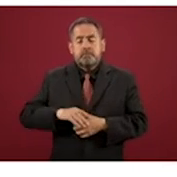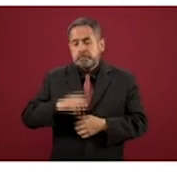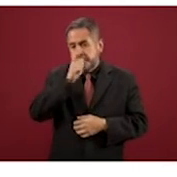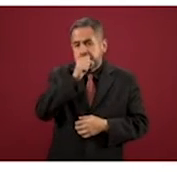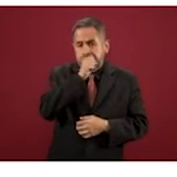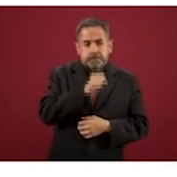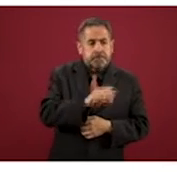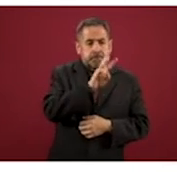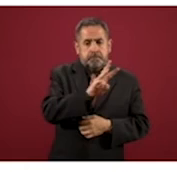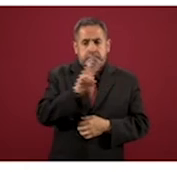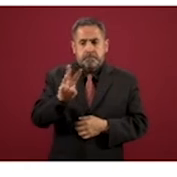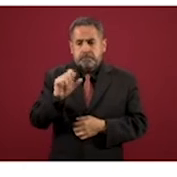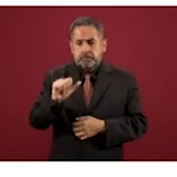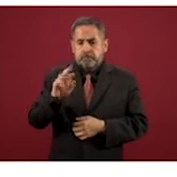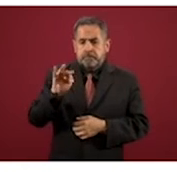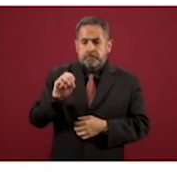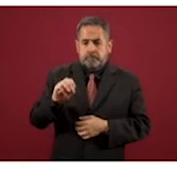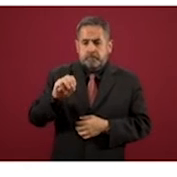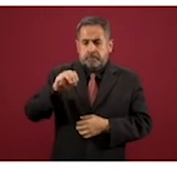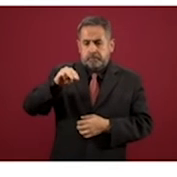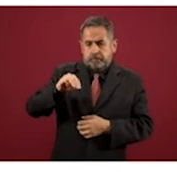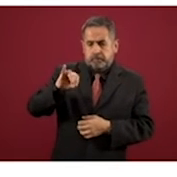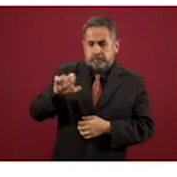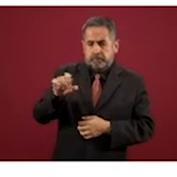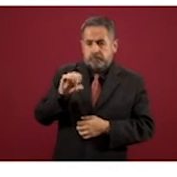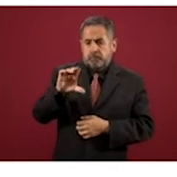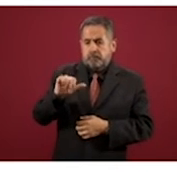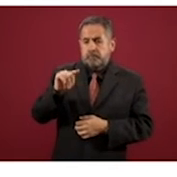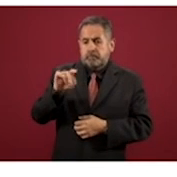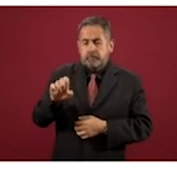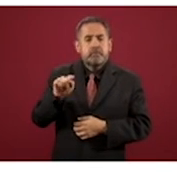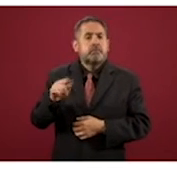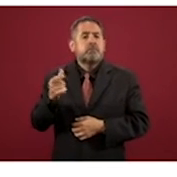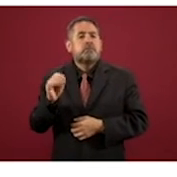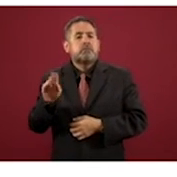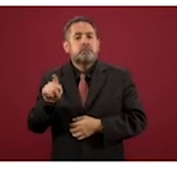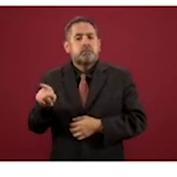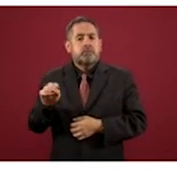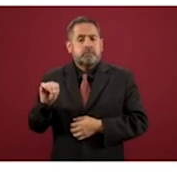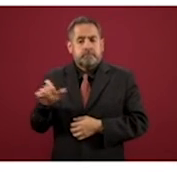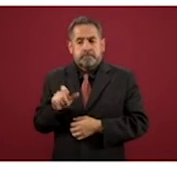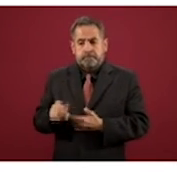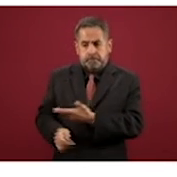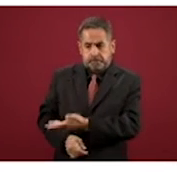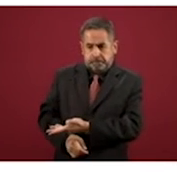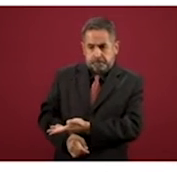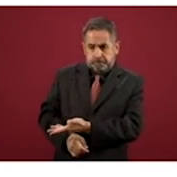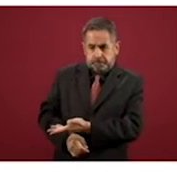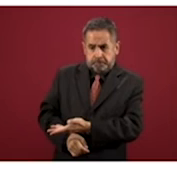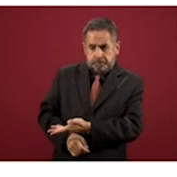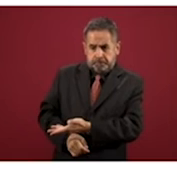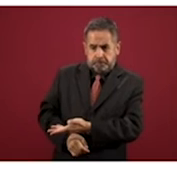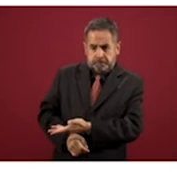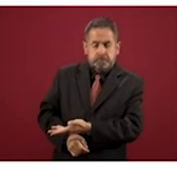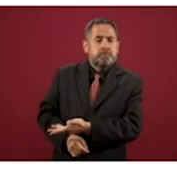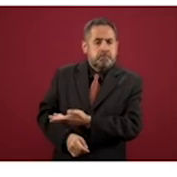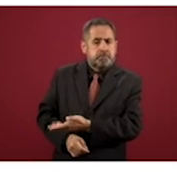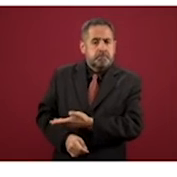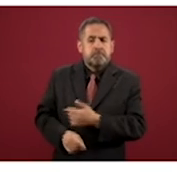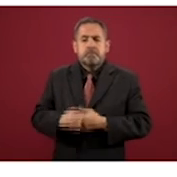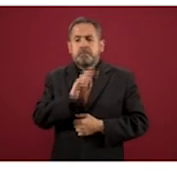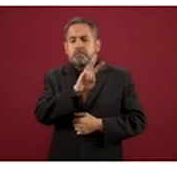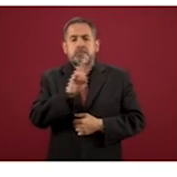mimexicolate.gob.mx toda la información del programa, cómo son los avances que se tienen en las